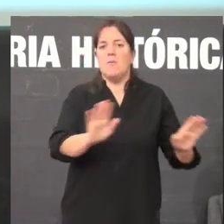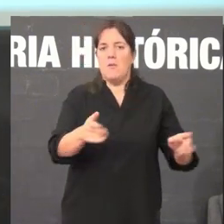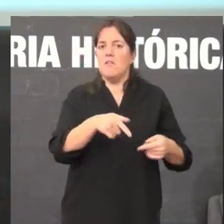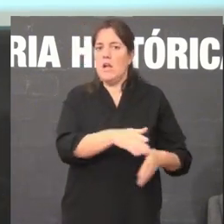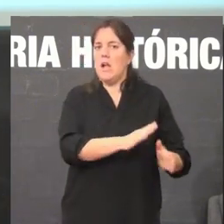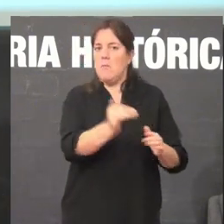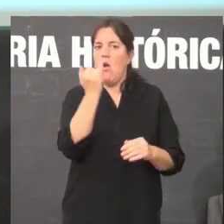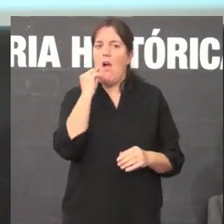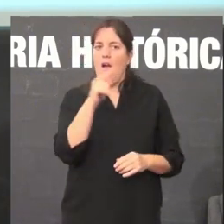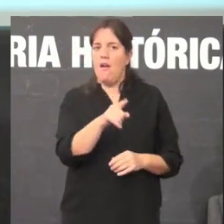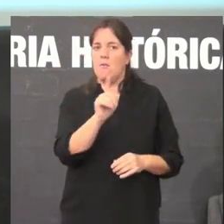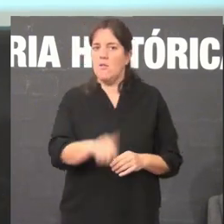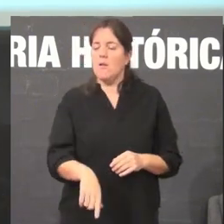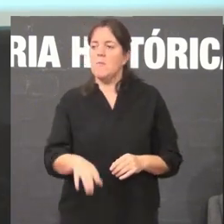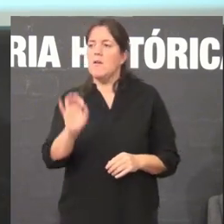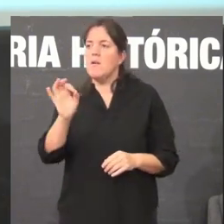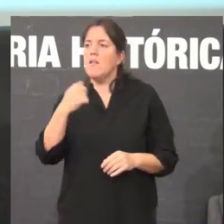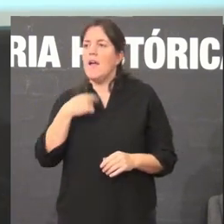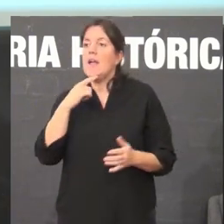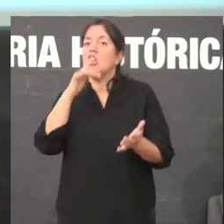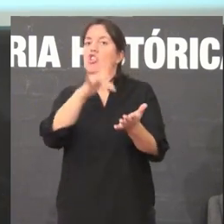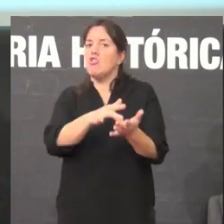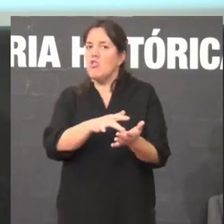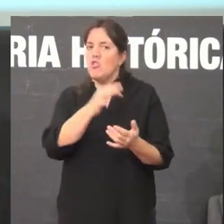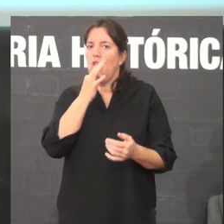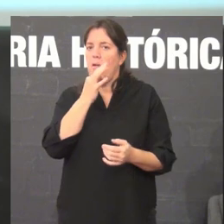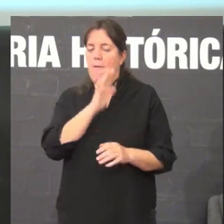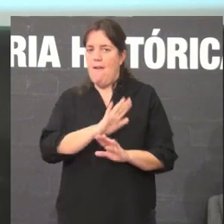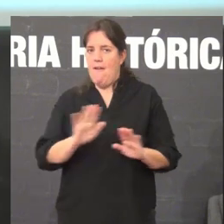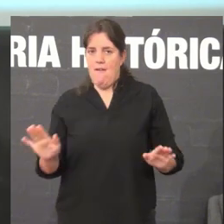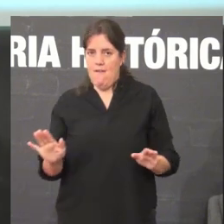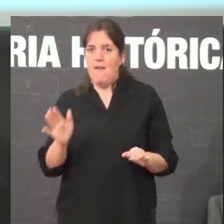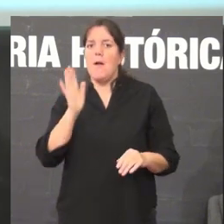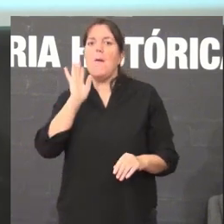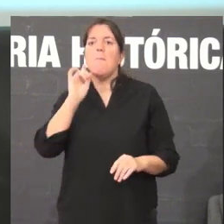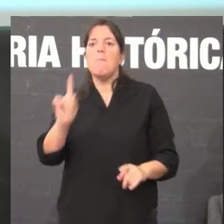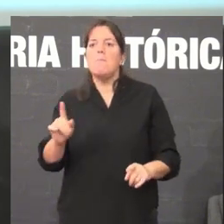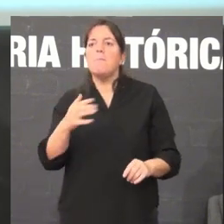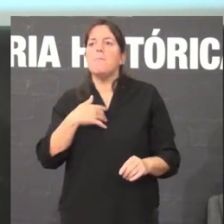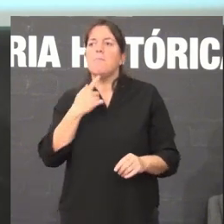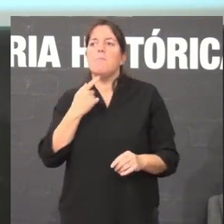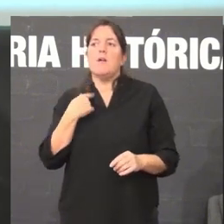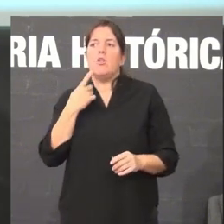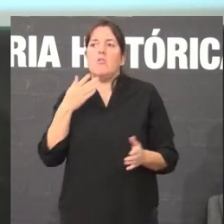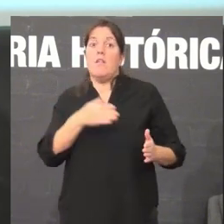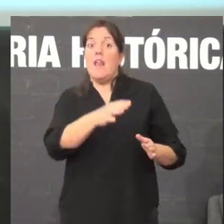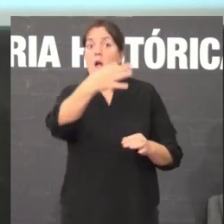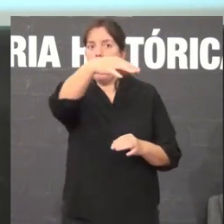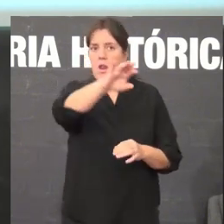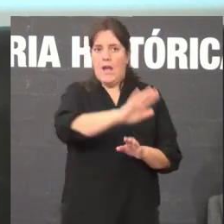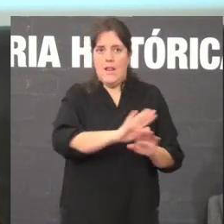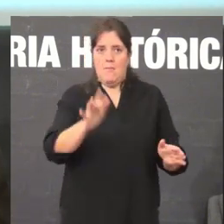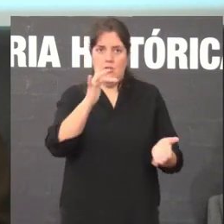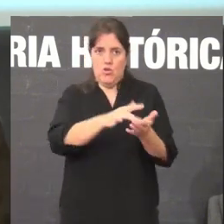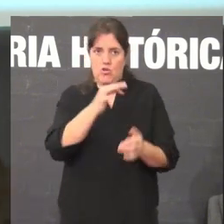mas tamén é verdade que ainda non chegamos a un punto de inflexión onde esa xexa a única posibilidad